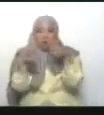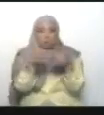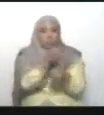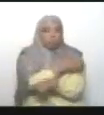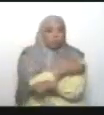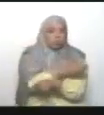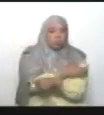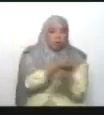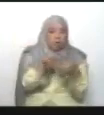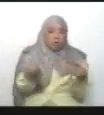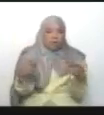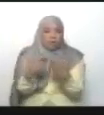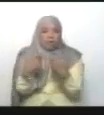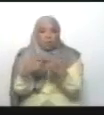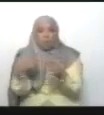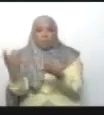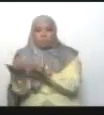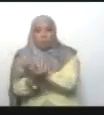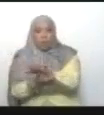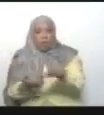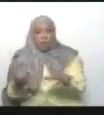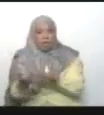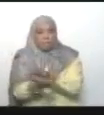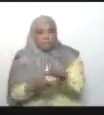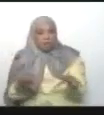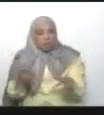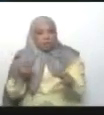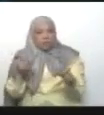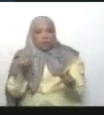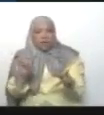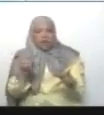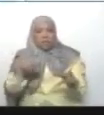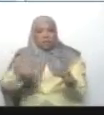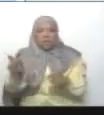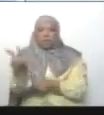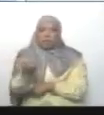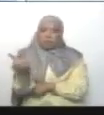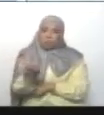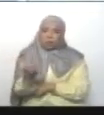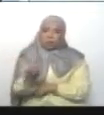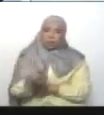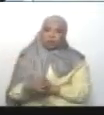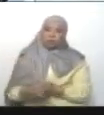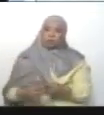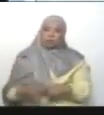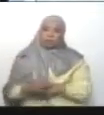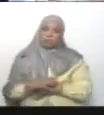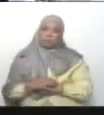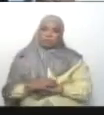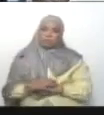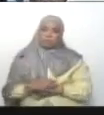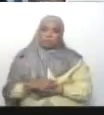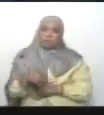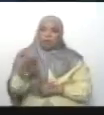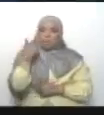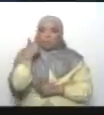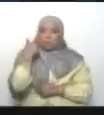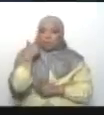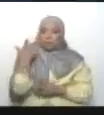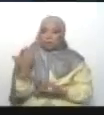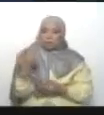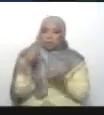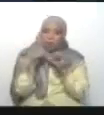negativa, dañina para Venezuela. Pero yo le digo a los venezolanos y venezolanas. Hay que estar alerta,